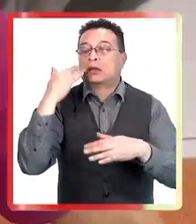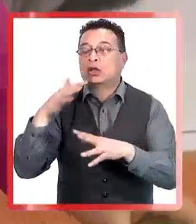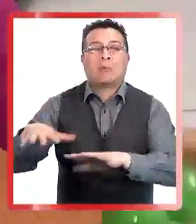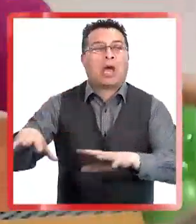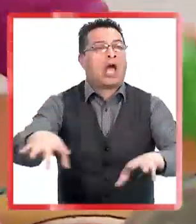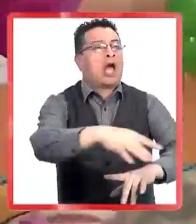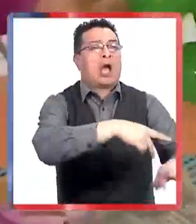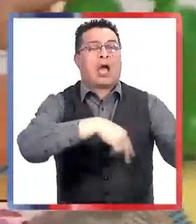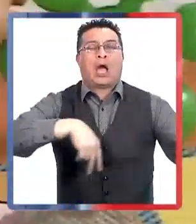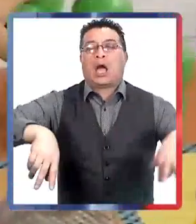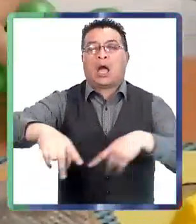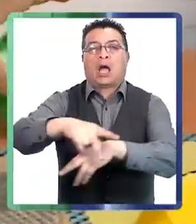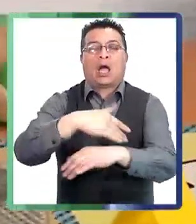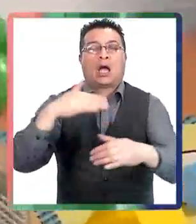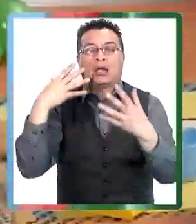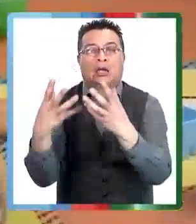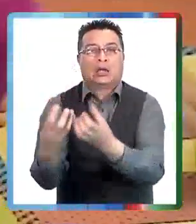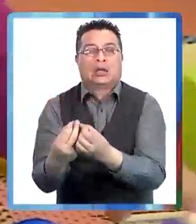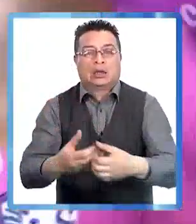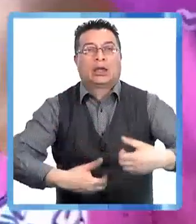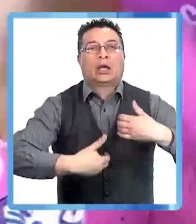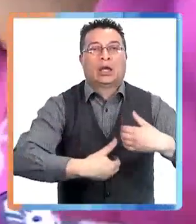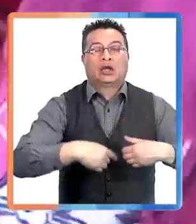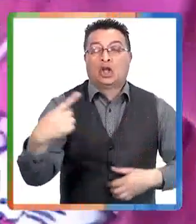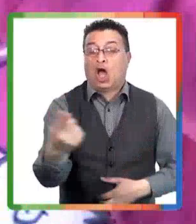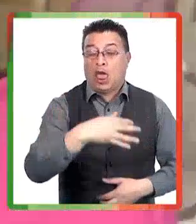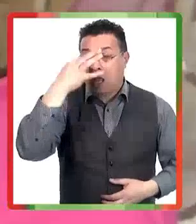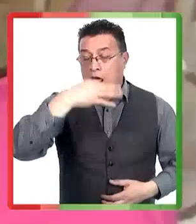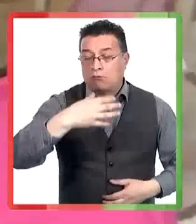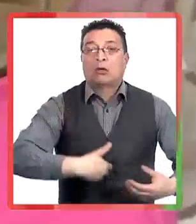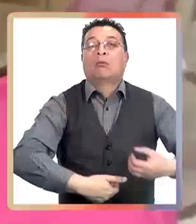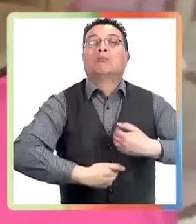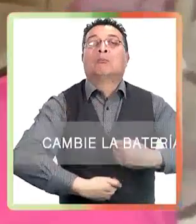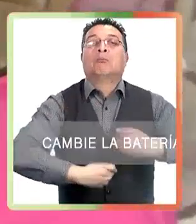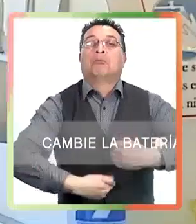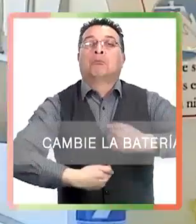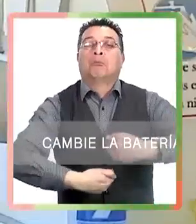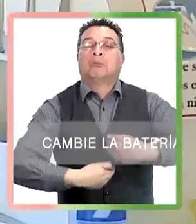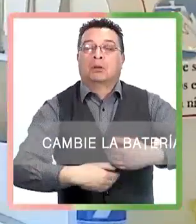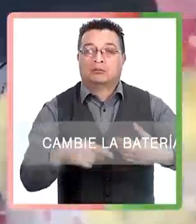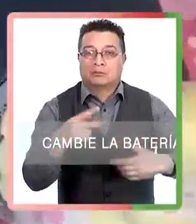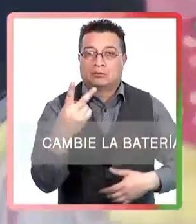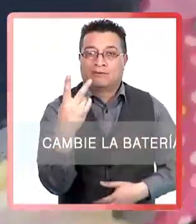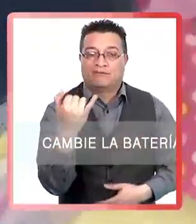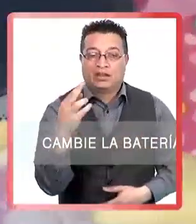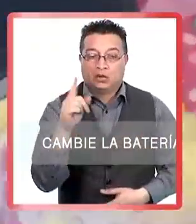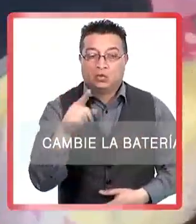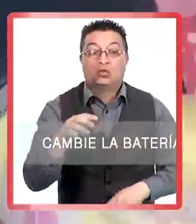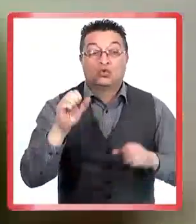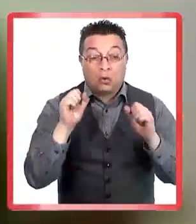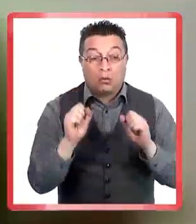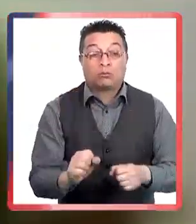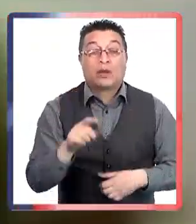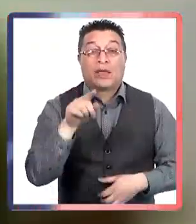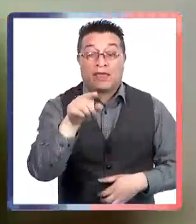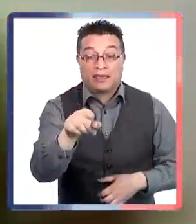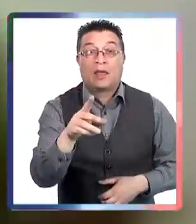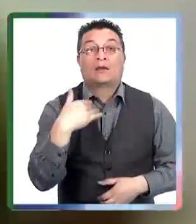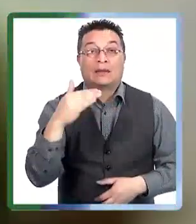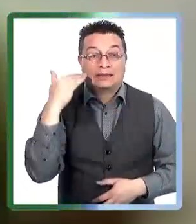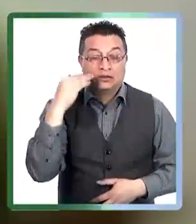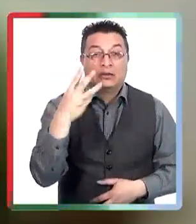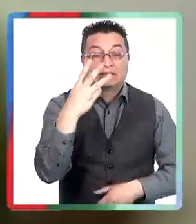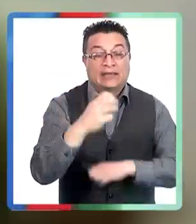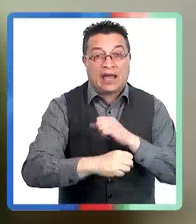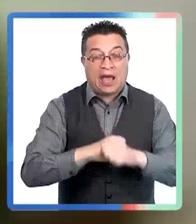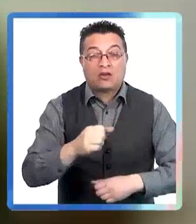del sobrino, de dos años o de tres años, todo resfriado, y ese virus, que probablemente fuera un cincicial y que un niño